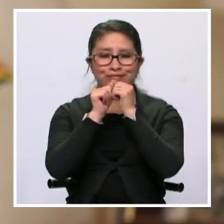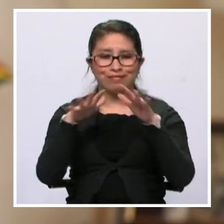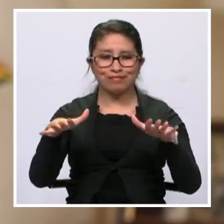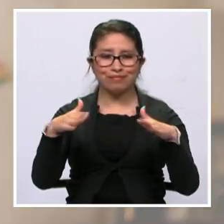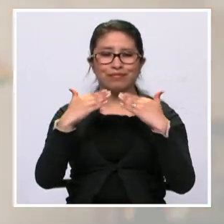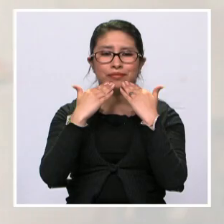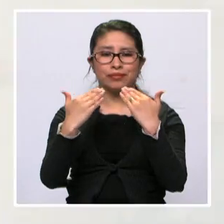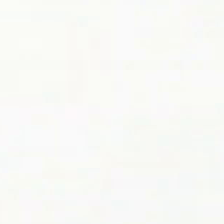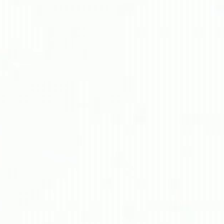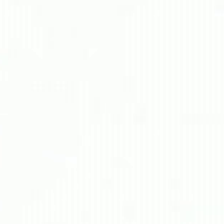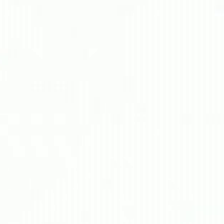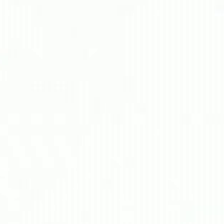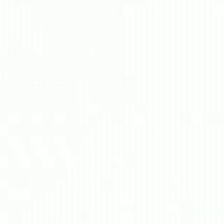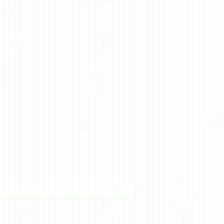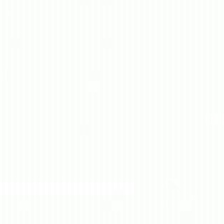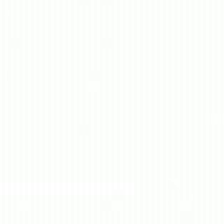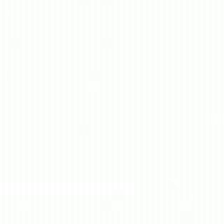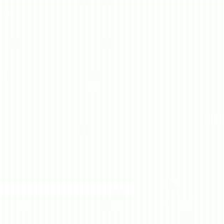gracias